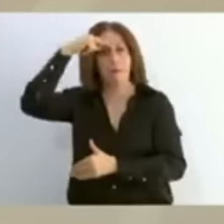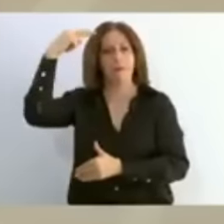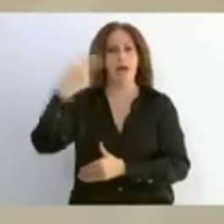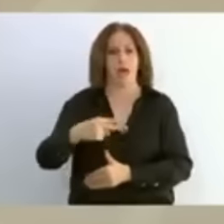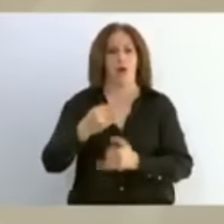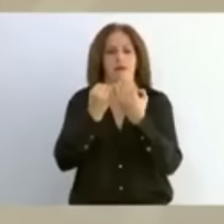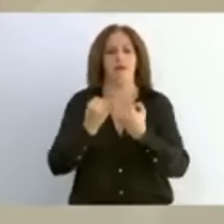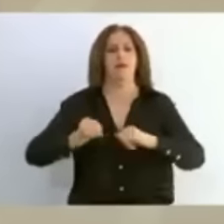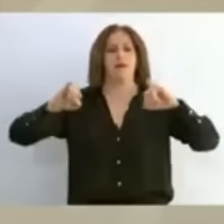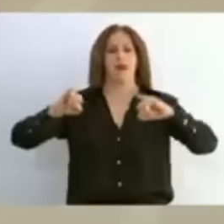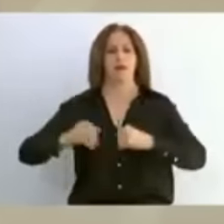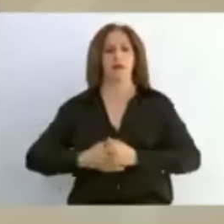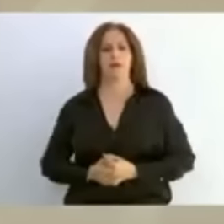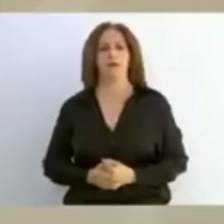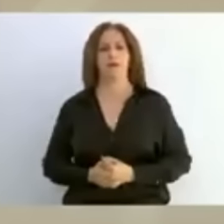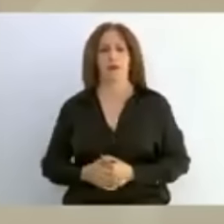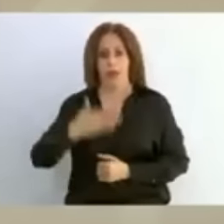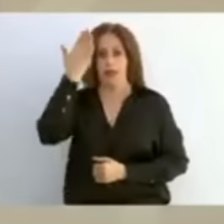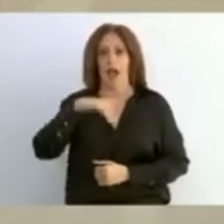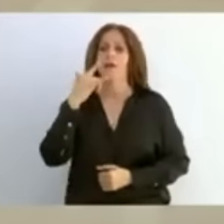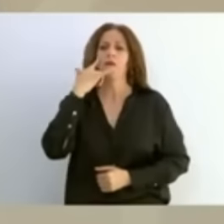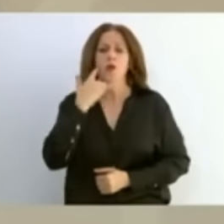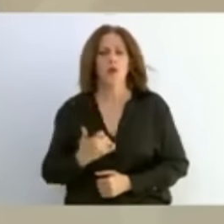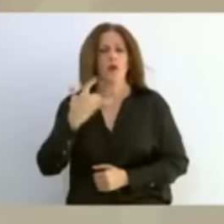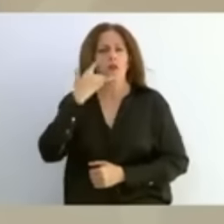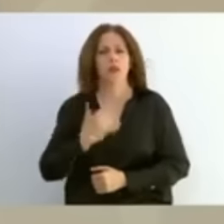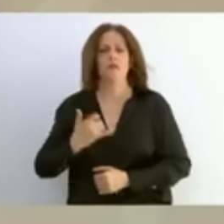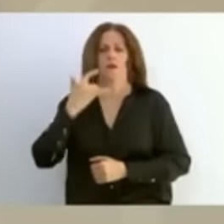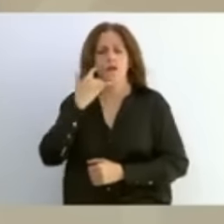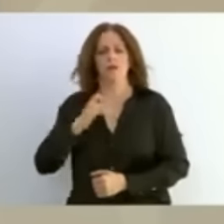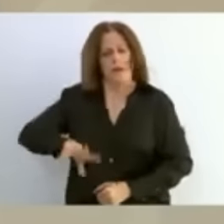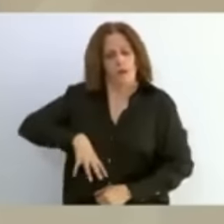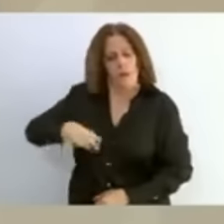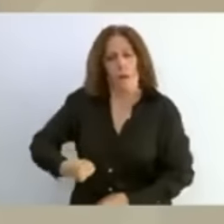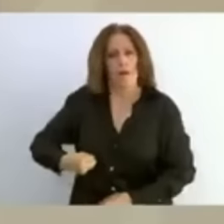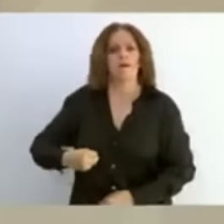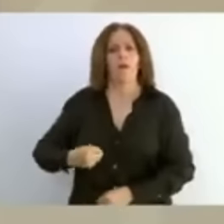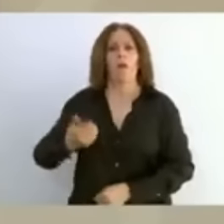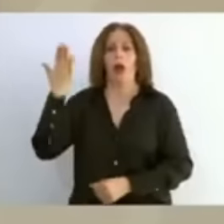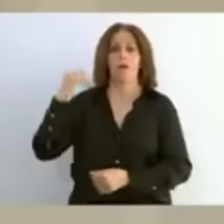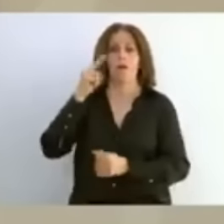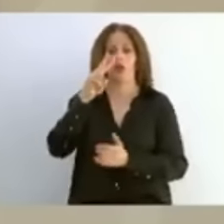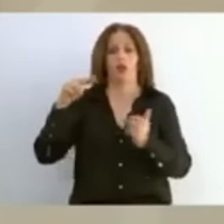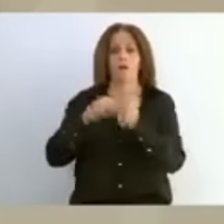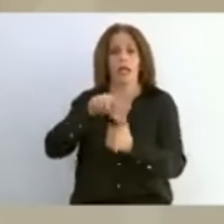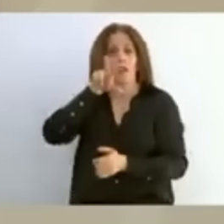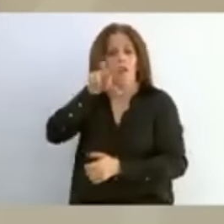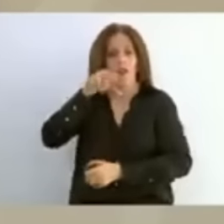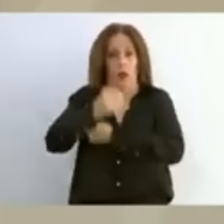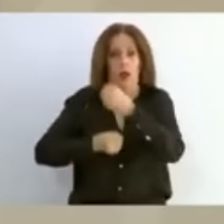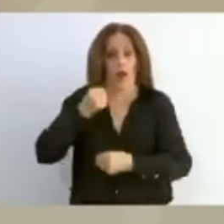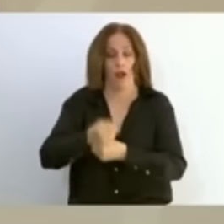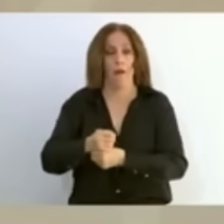las décadas de lucha que transcurrieron para lograr que en 2018, el primer gobierno de la transformación